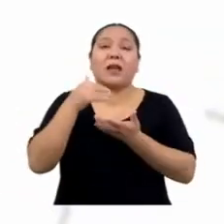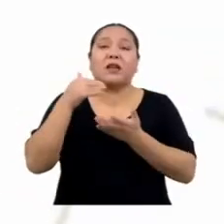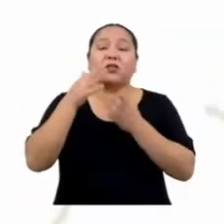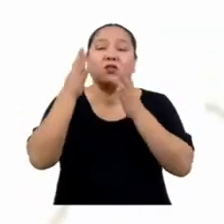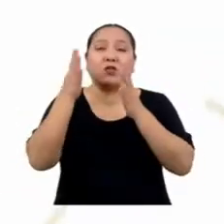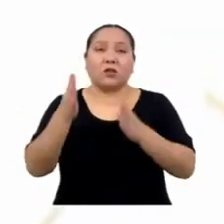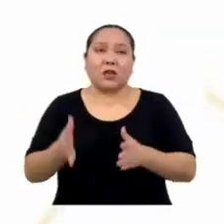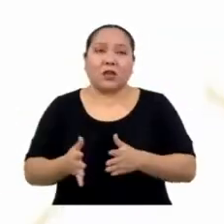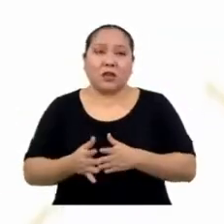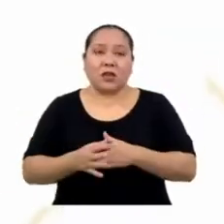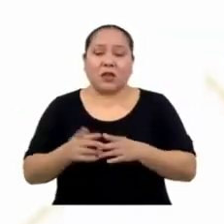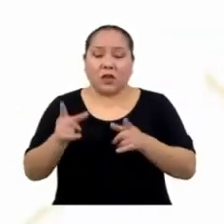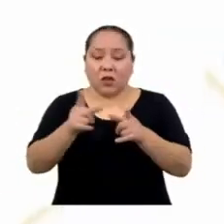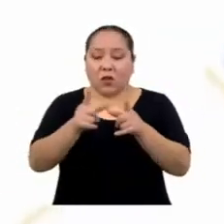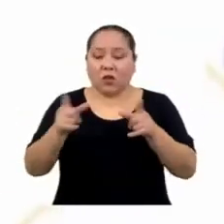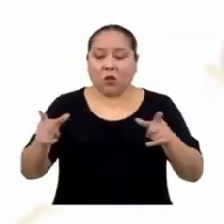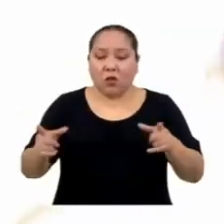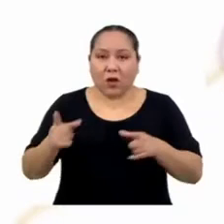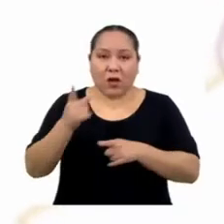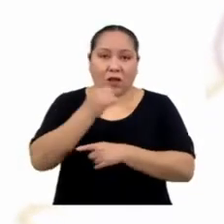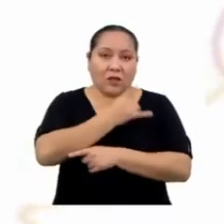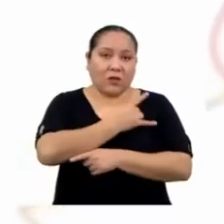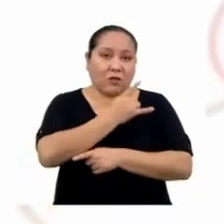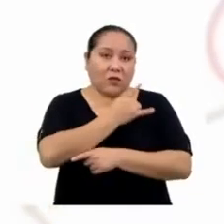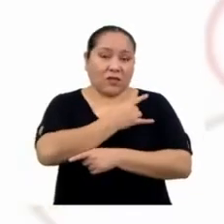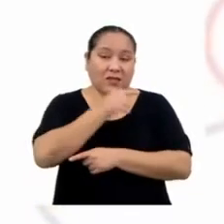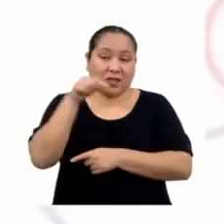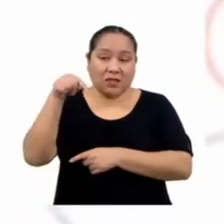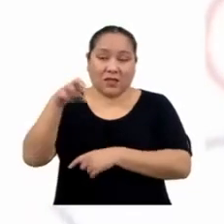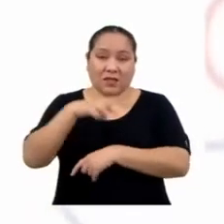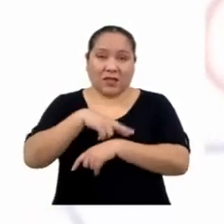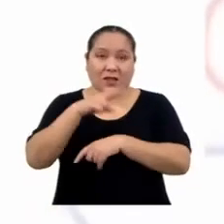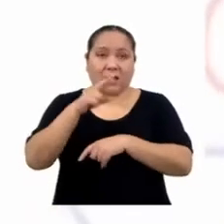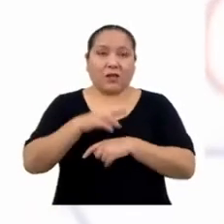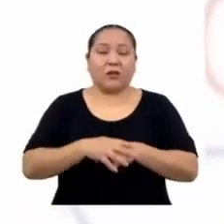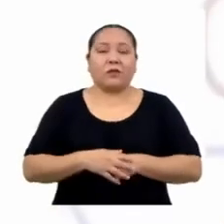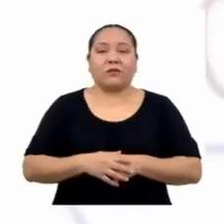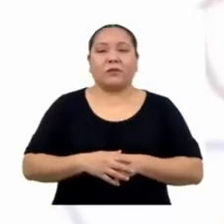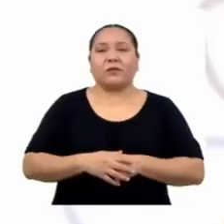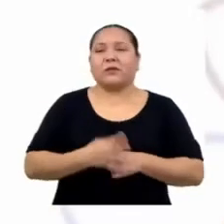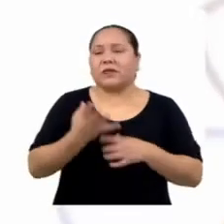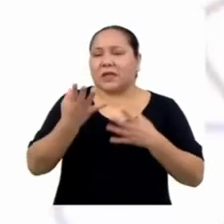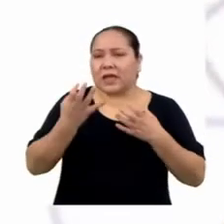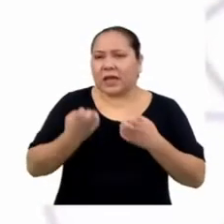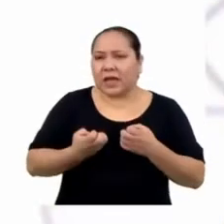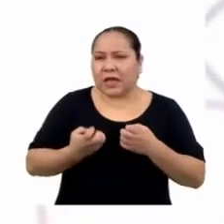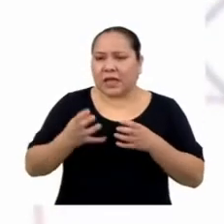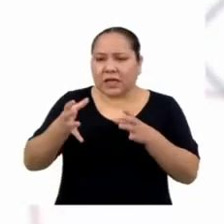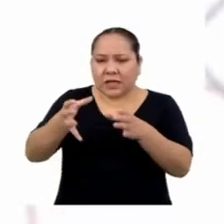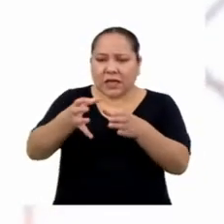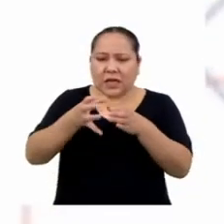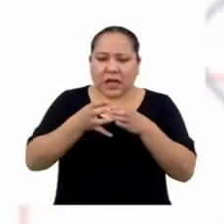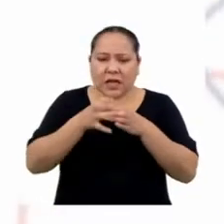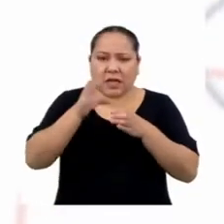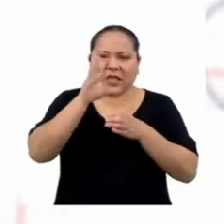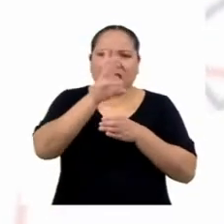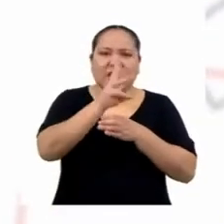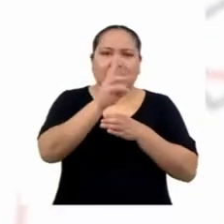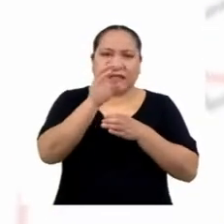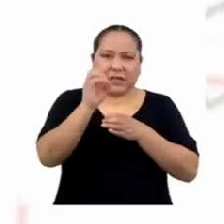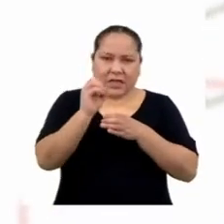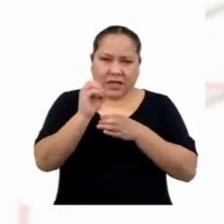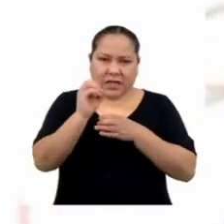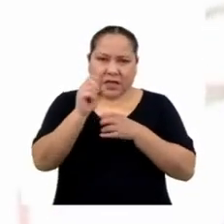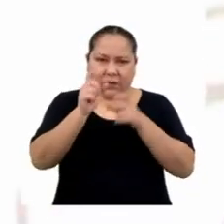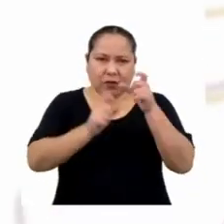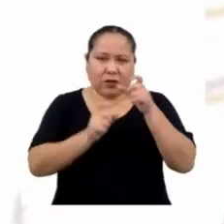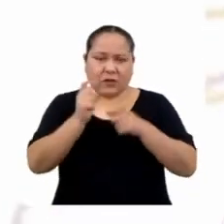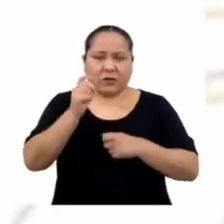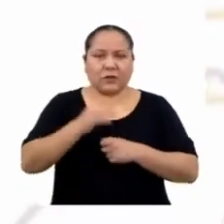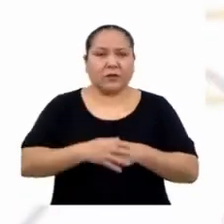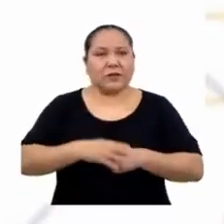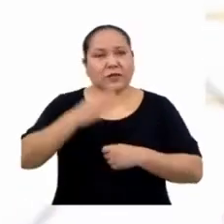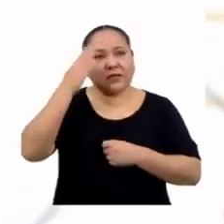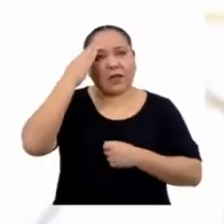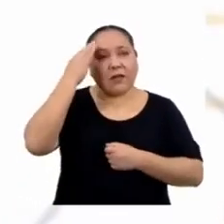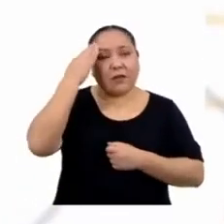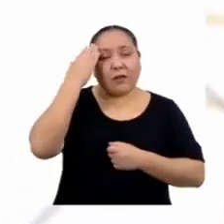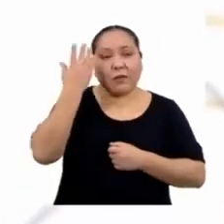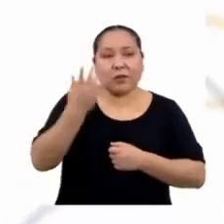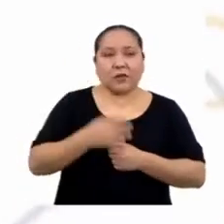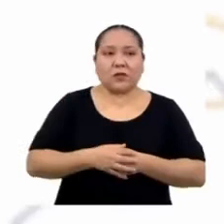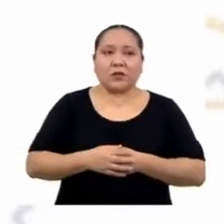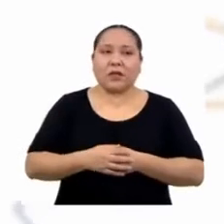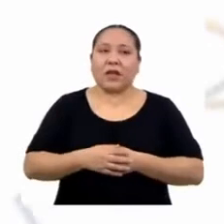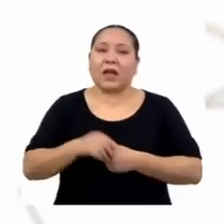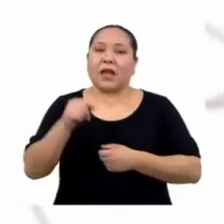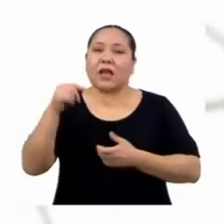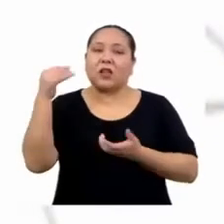área de ingeniería de una universidad de la región. Y se desea tener una muestra de 60 de ellos. Sabemos que los estudiantes de